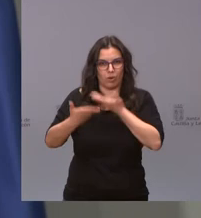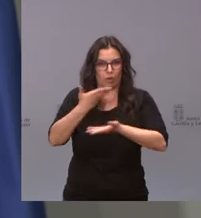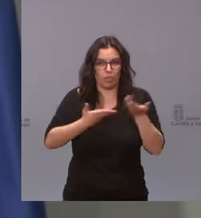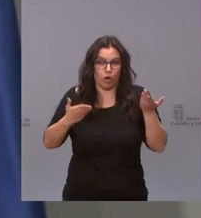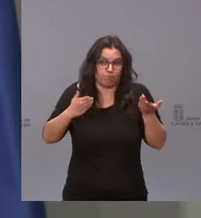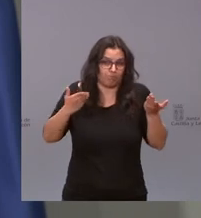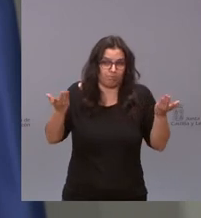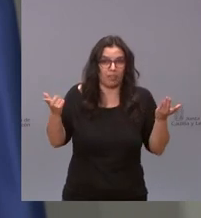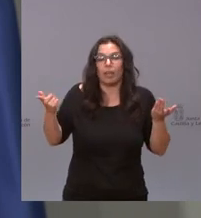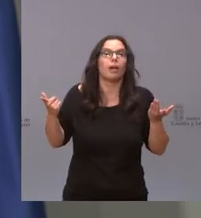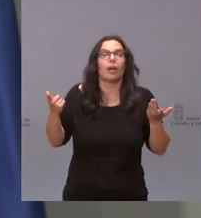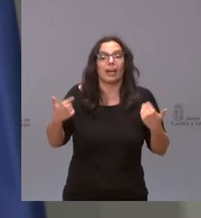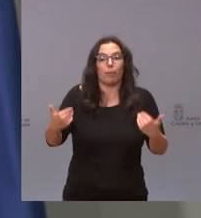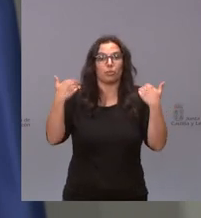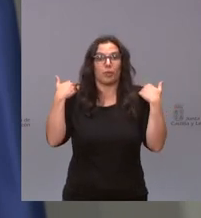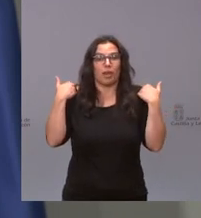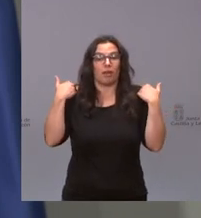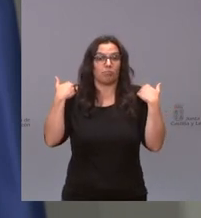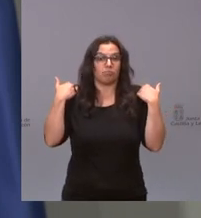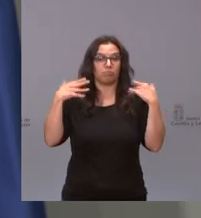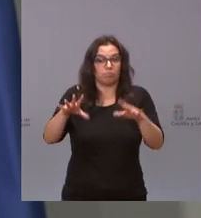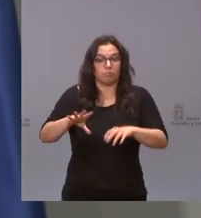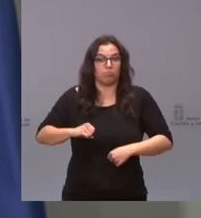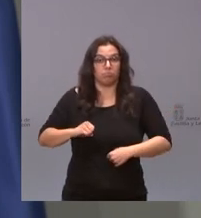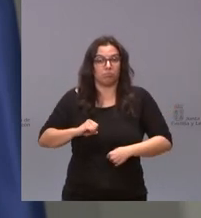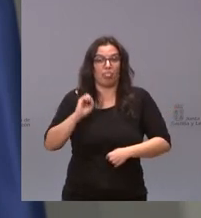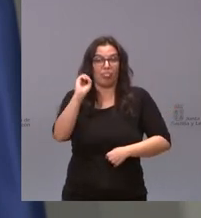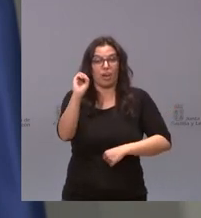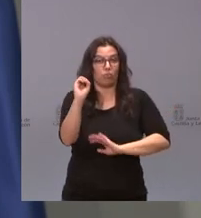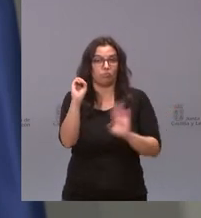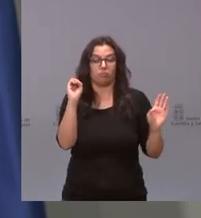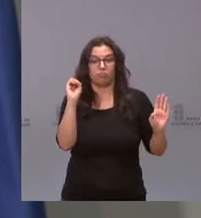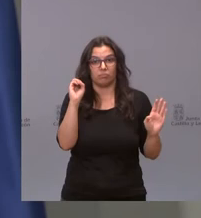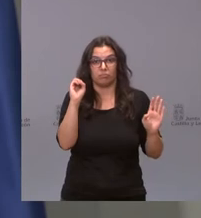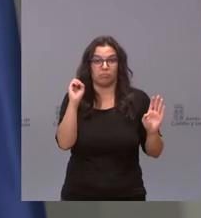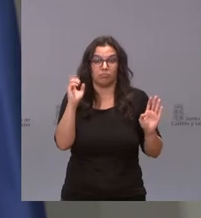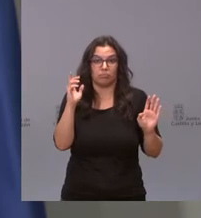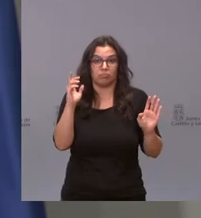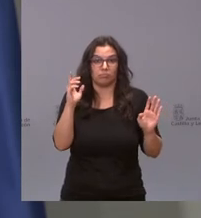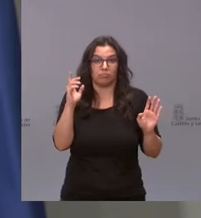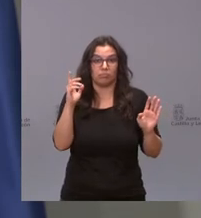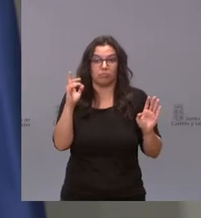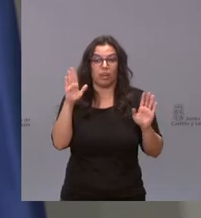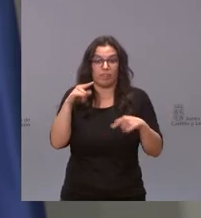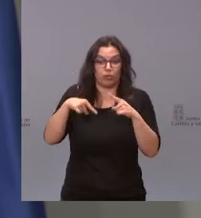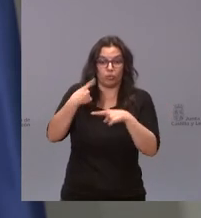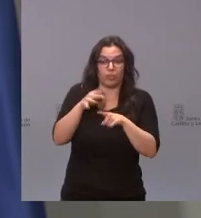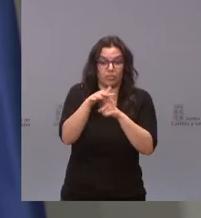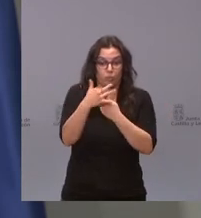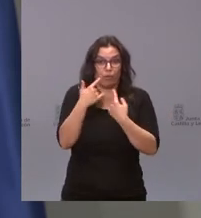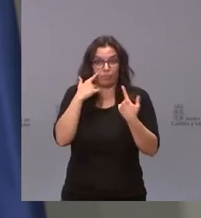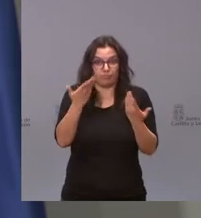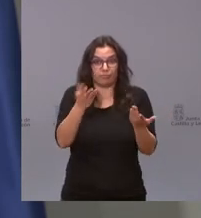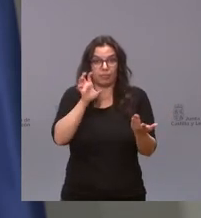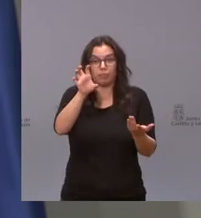no asumir ninguna responsabilidad en política que lo que está llevando a este país es a la situación en que está llevando